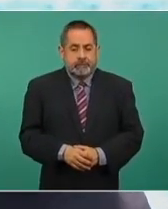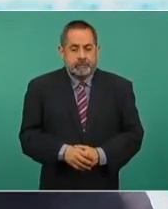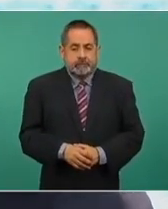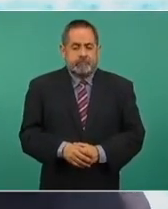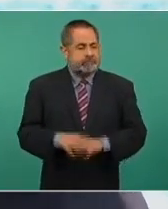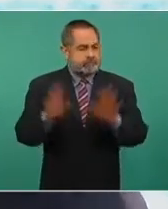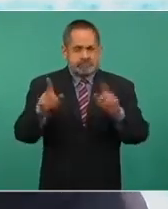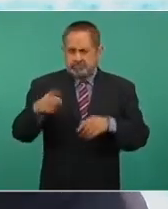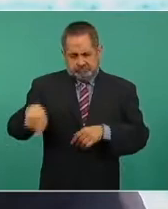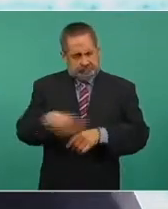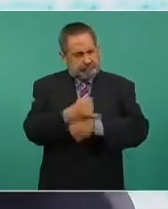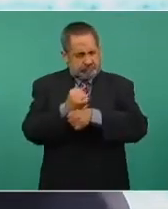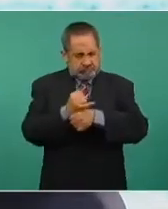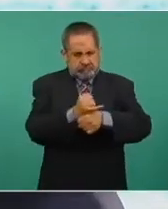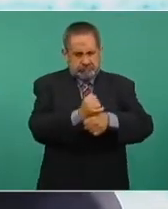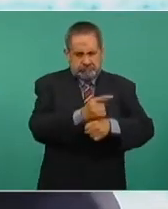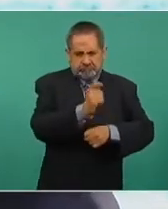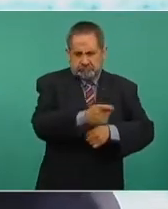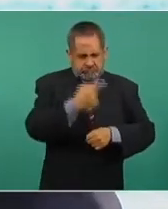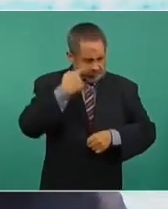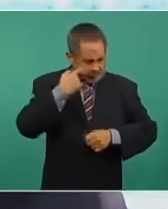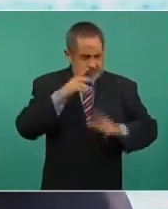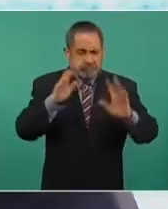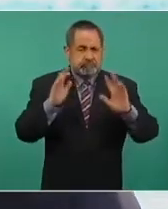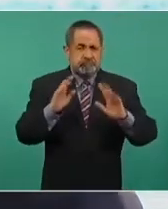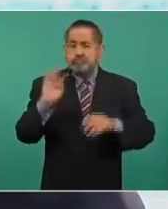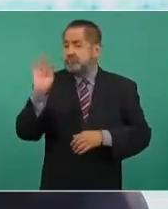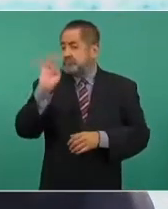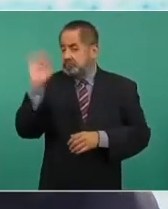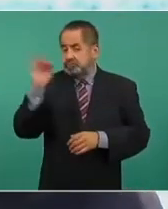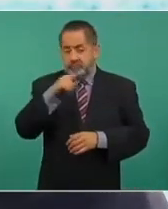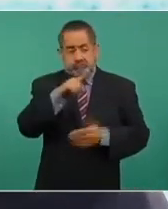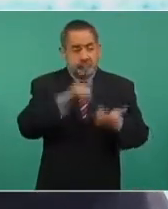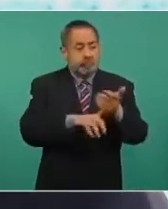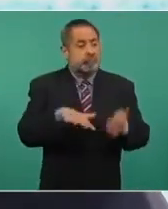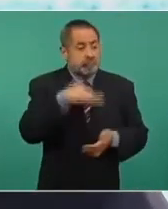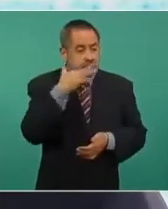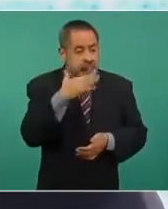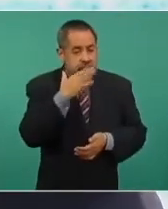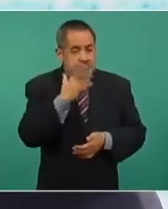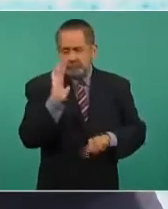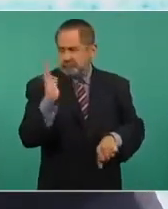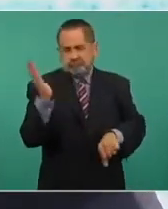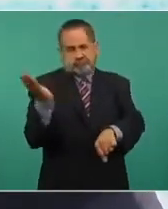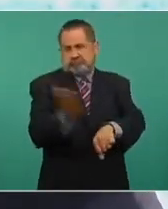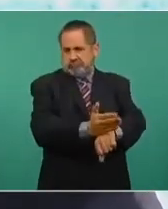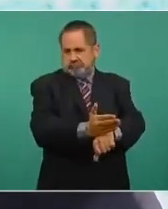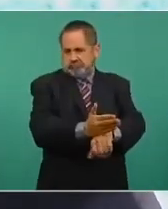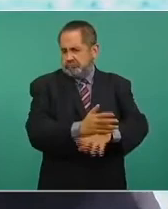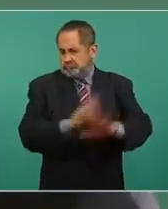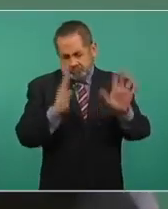que se investigue y si hay corrupción, que se castigue.